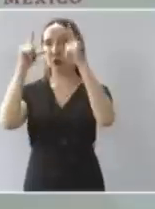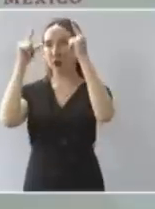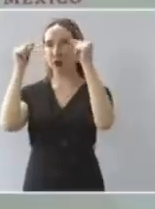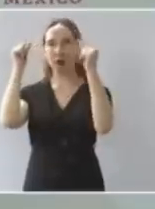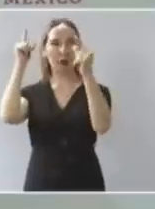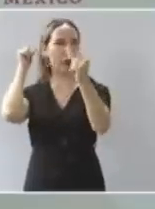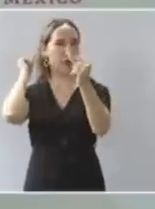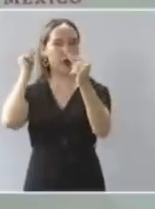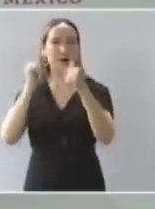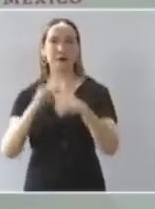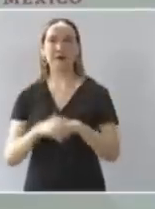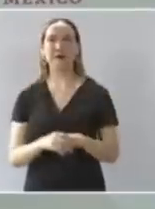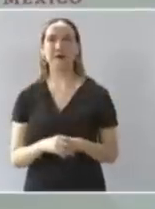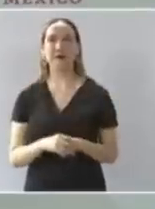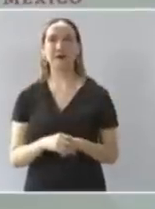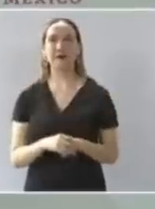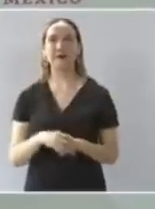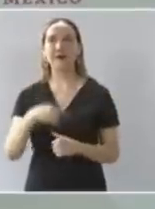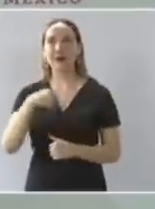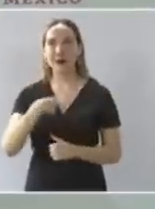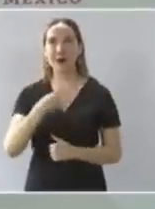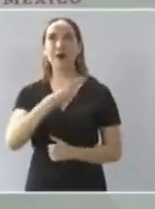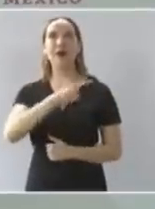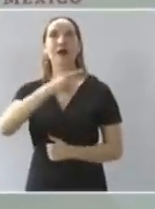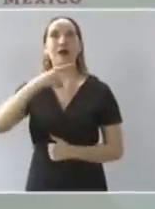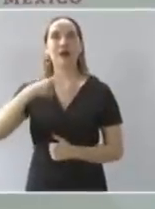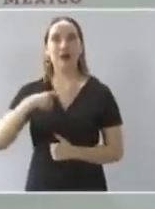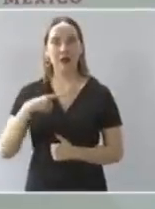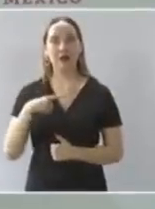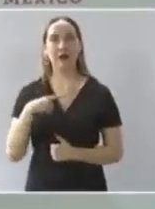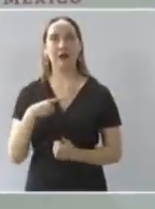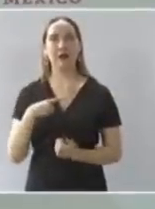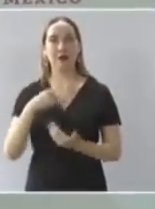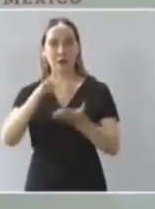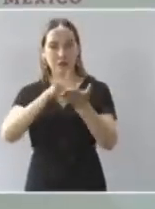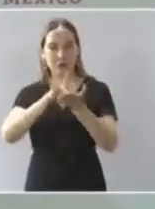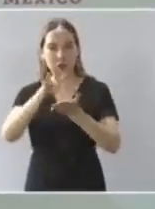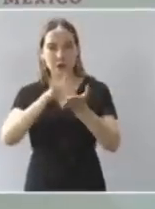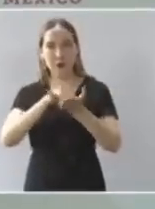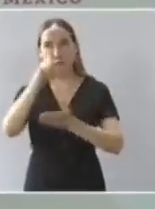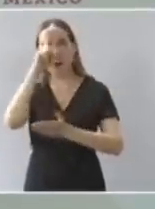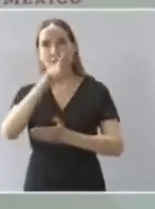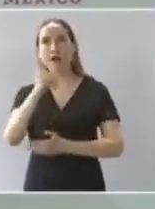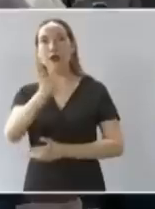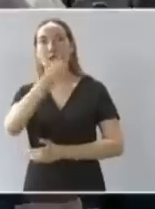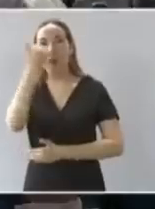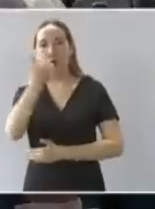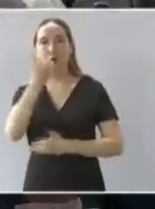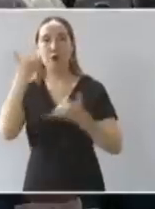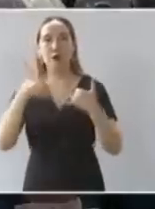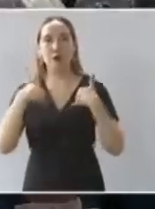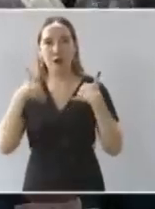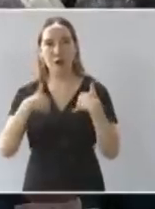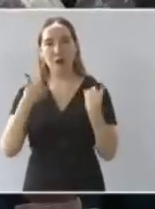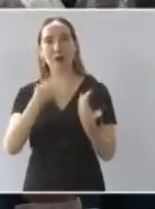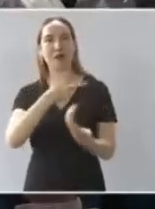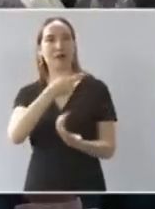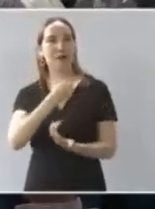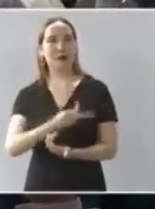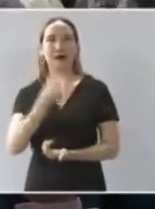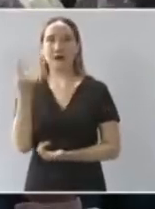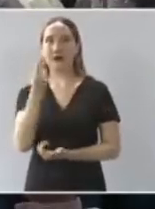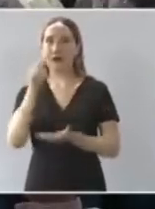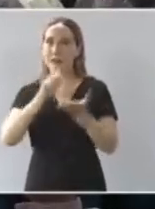que no voy yo a apoyar a los estudiantes pobres? si yo llegué a donde estoy